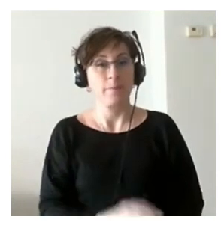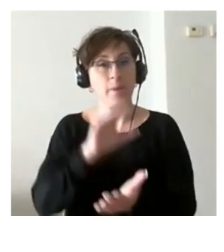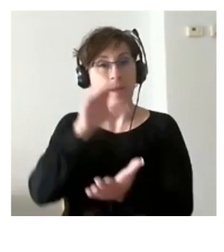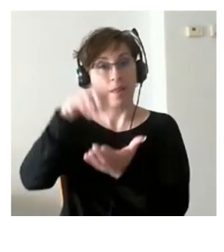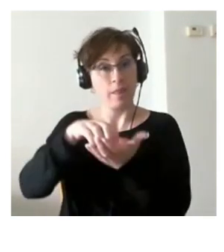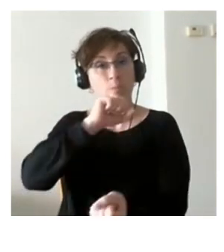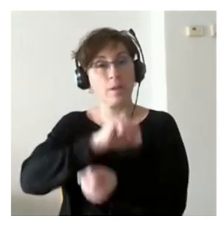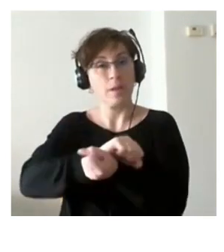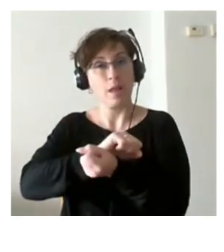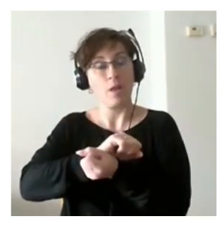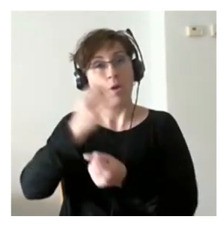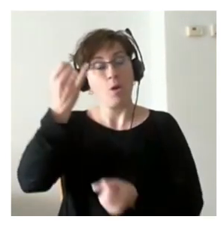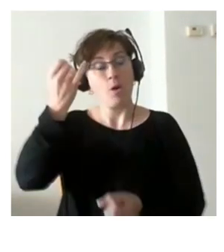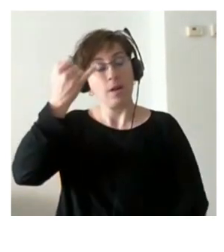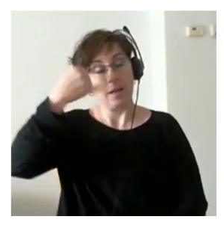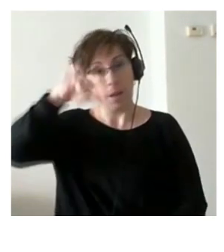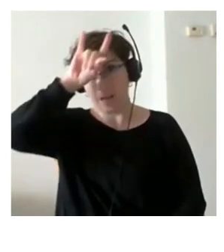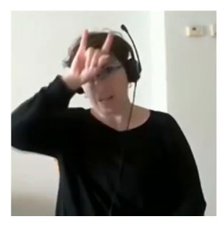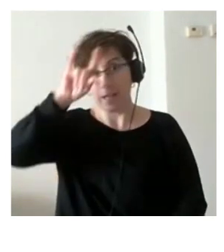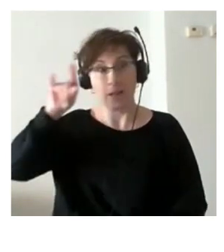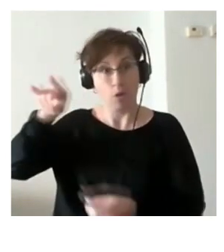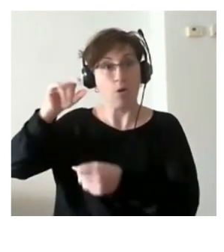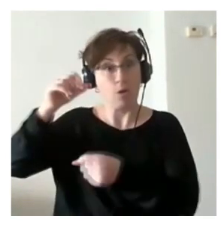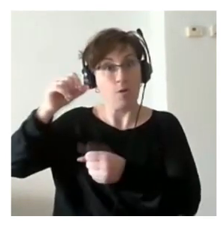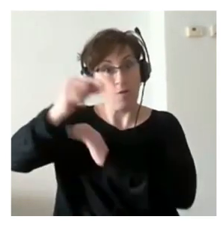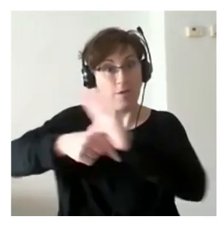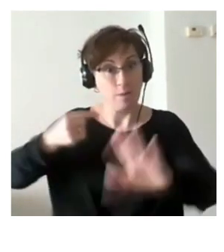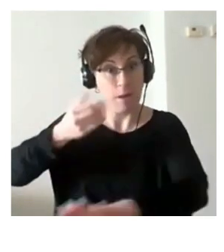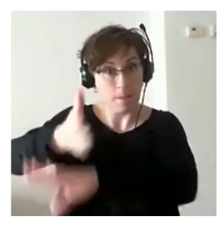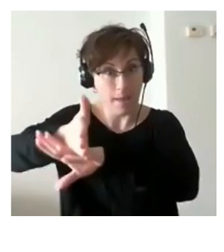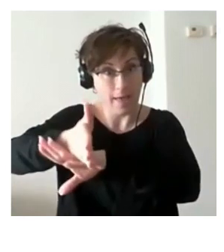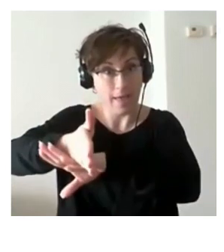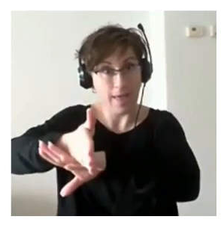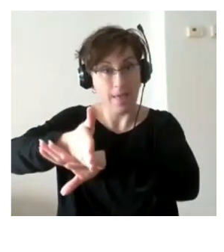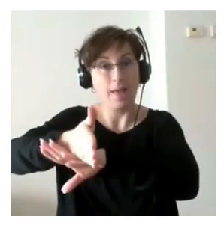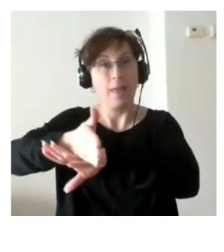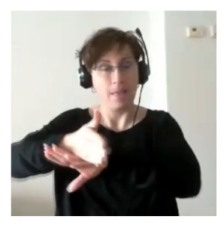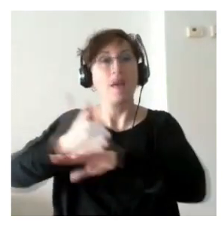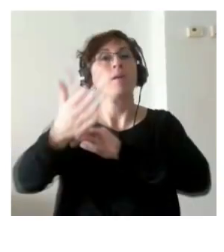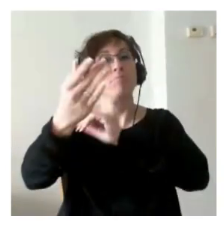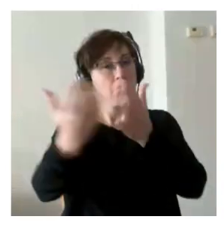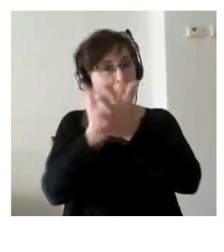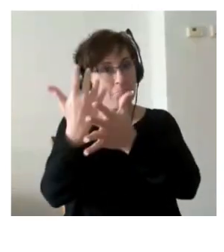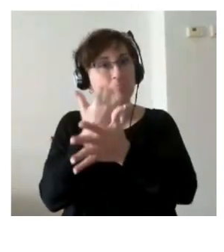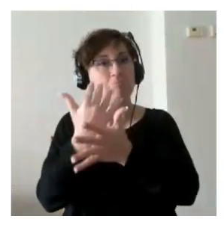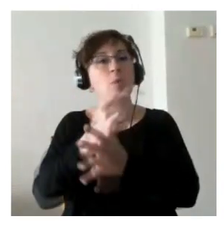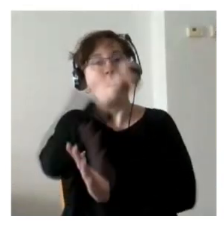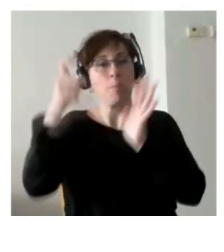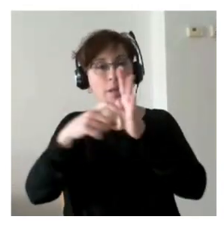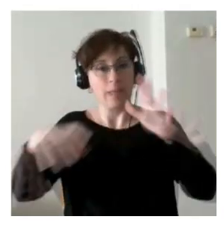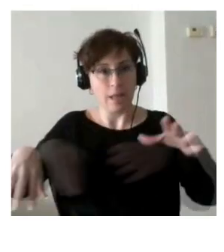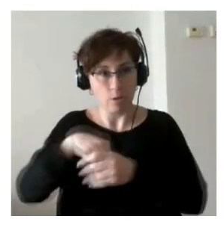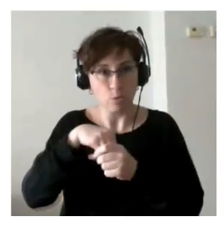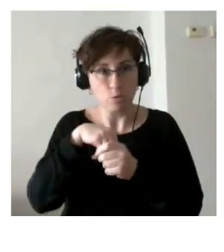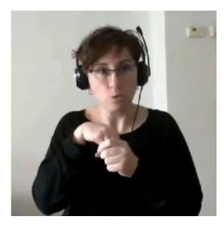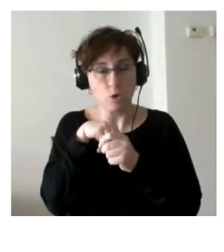Carnero cuando él iba a firmar pues nos hablaron de plena incursión y a partir de ahí tuvimos vinimos a Madrid tuvimos una